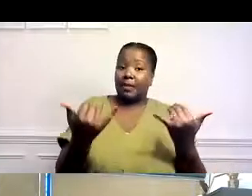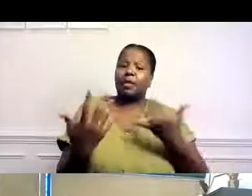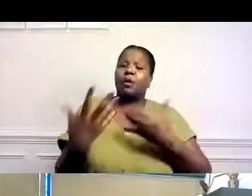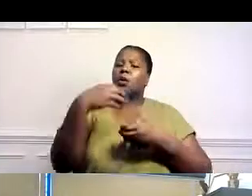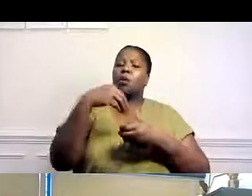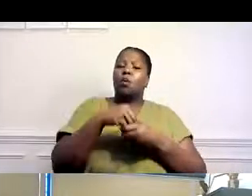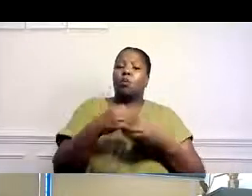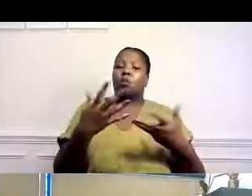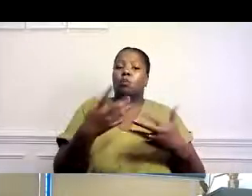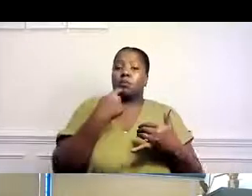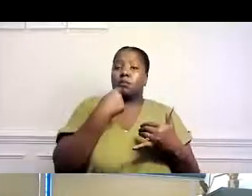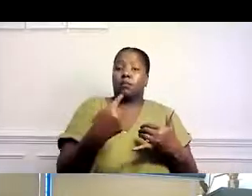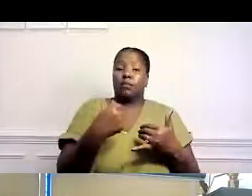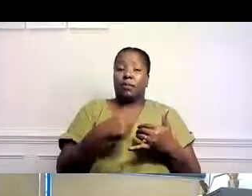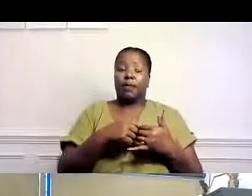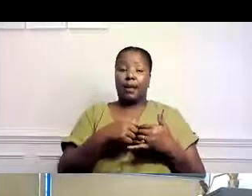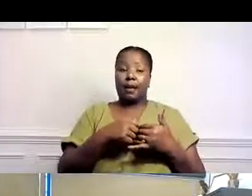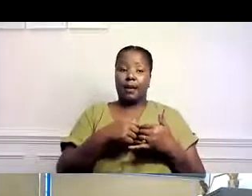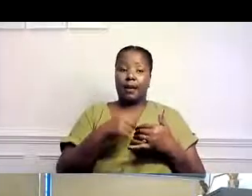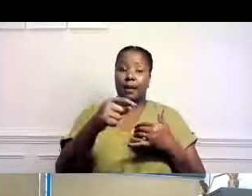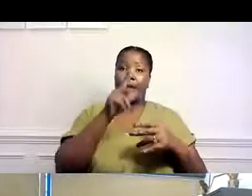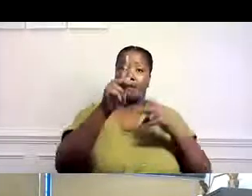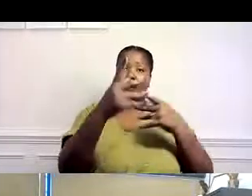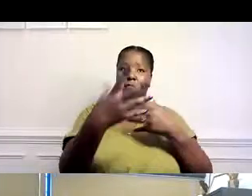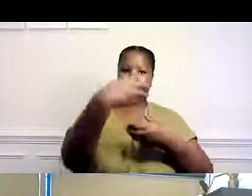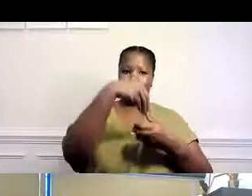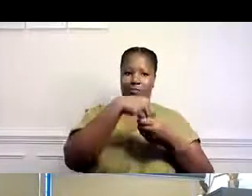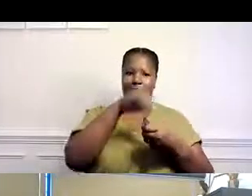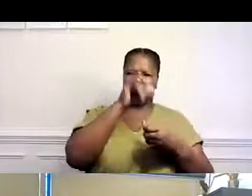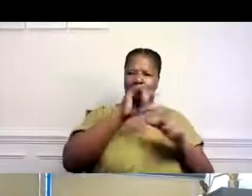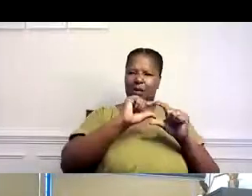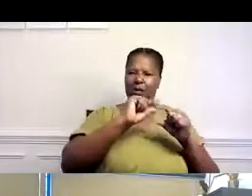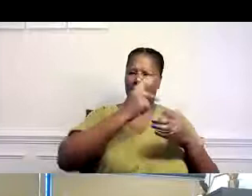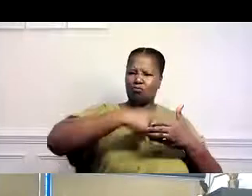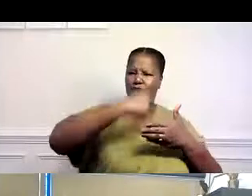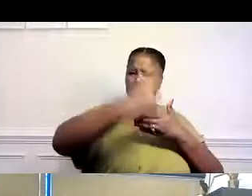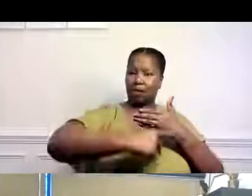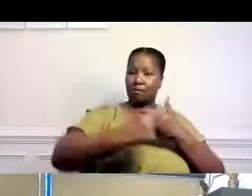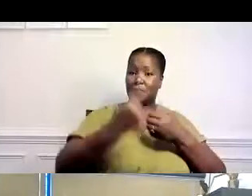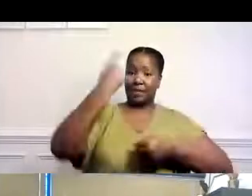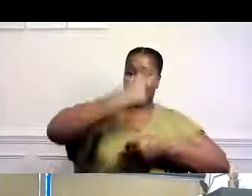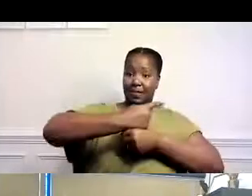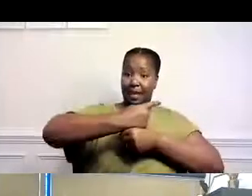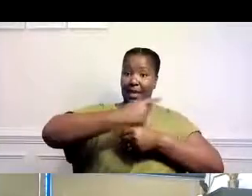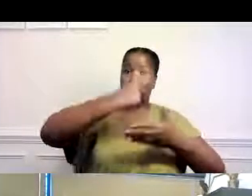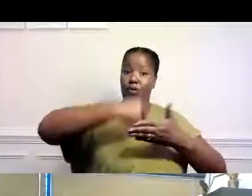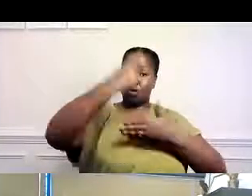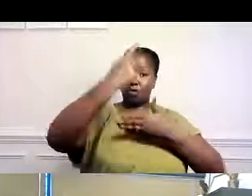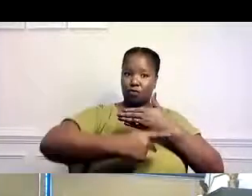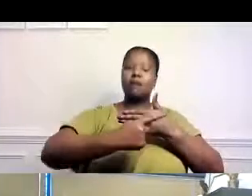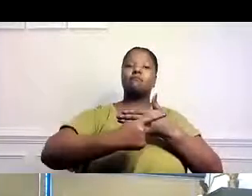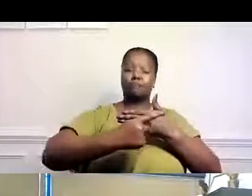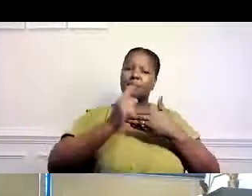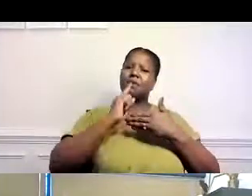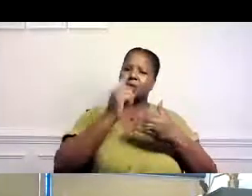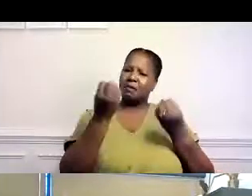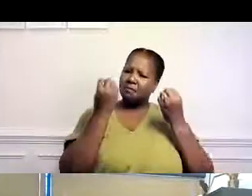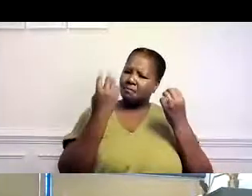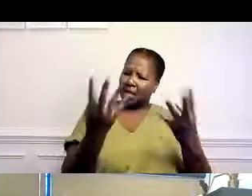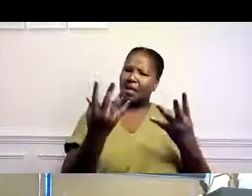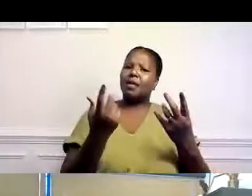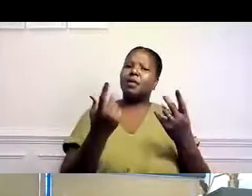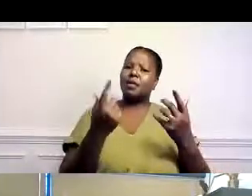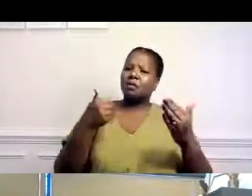mejor calidad de servicios. Eso tal vez incluya dividir los